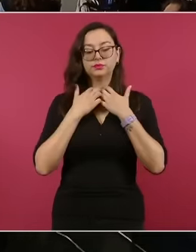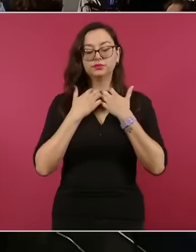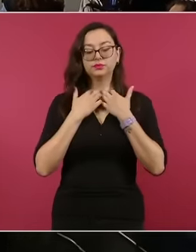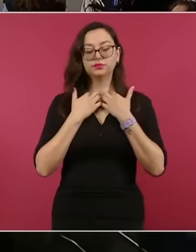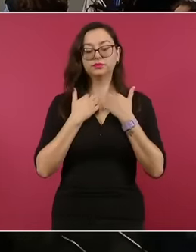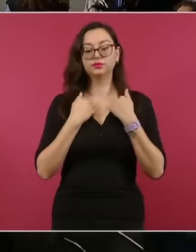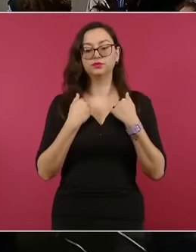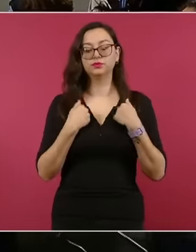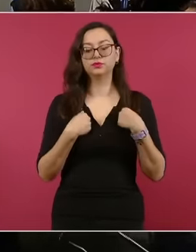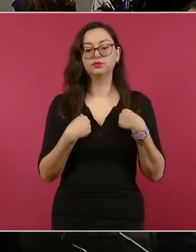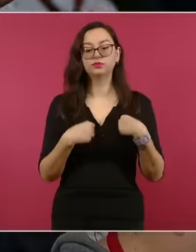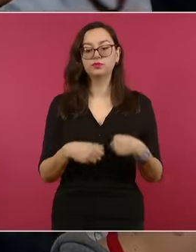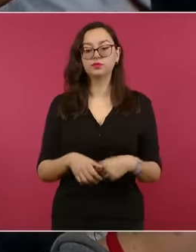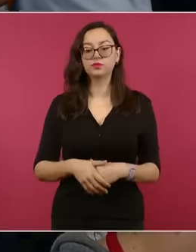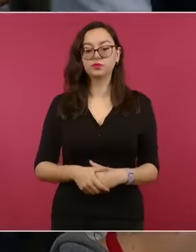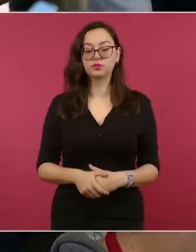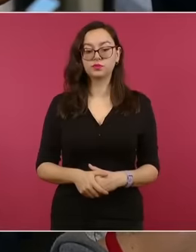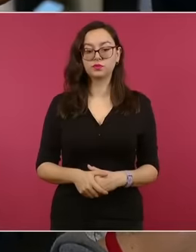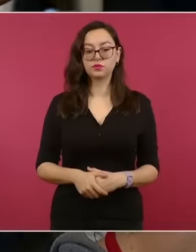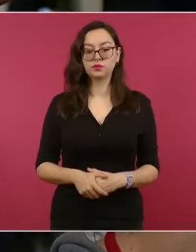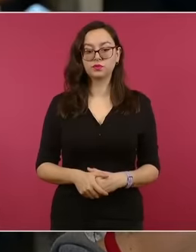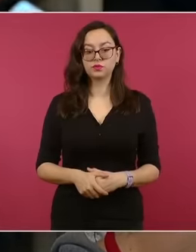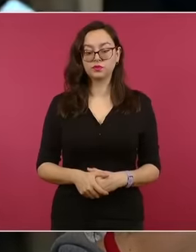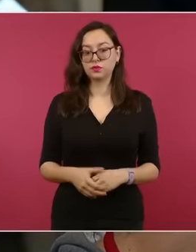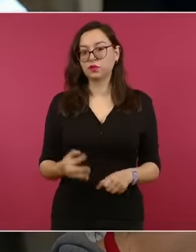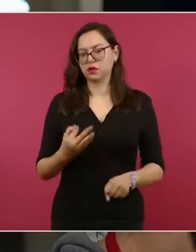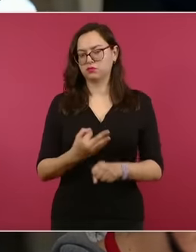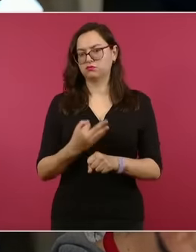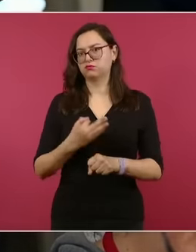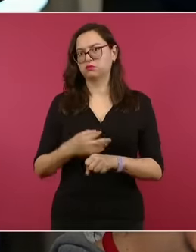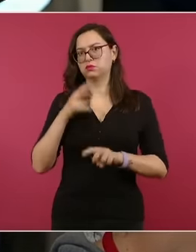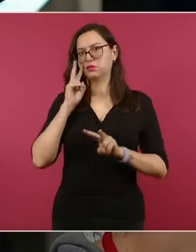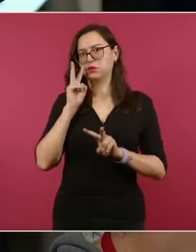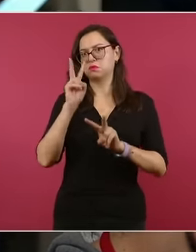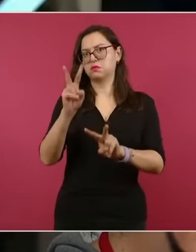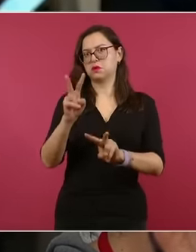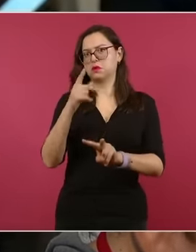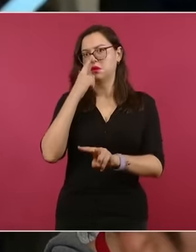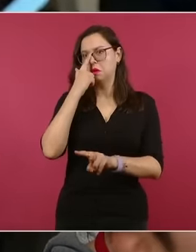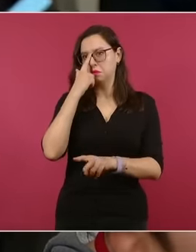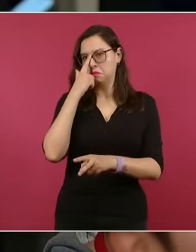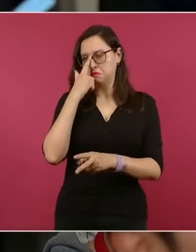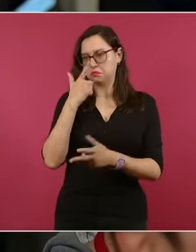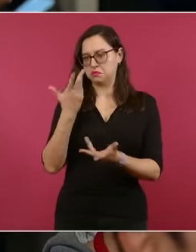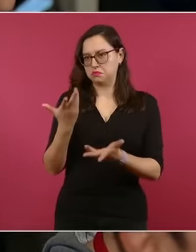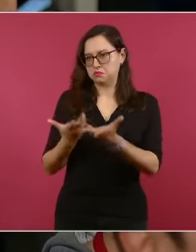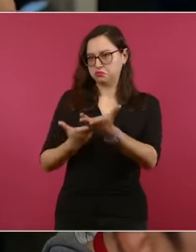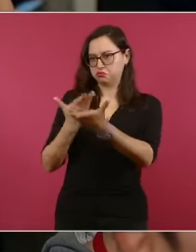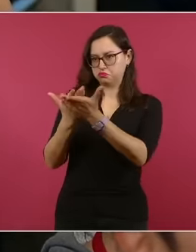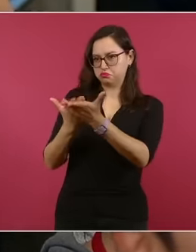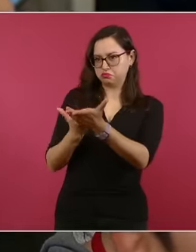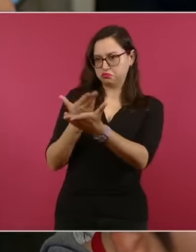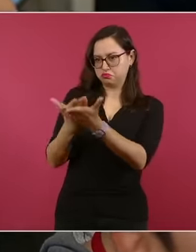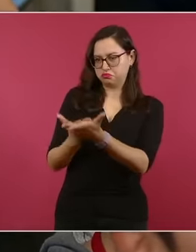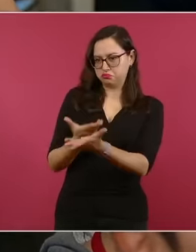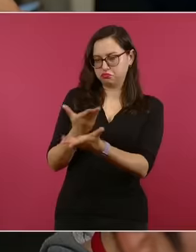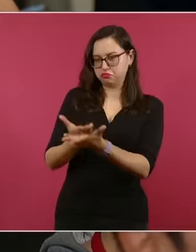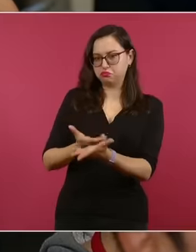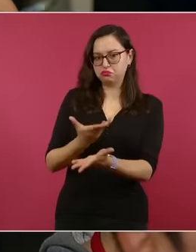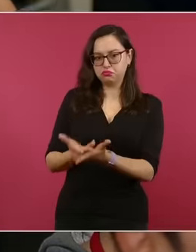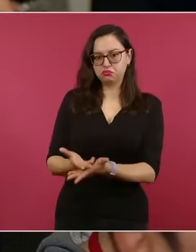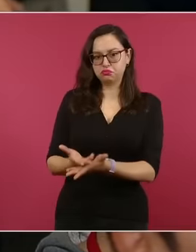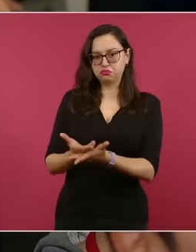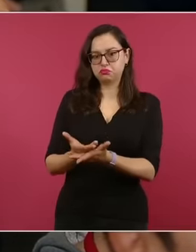después precisamente de esta serie de peticiones que se están haciendo al Consejo de las Naciones Unidas